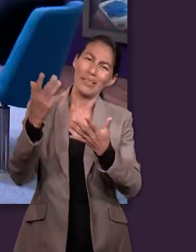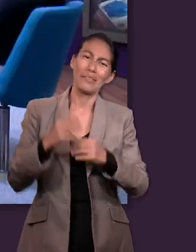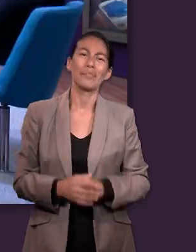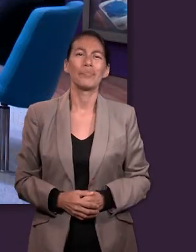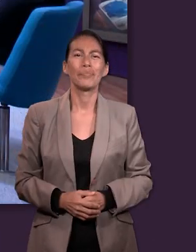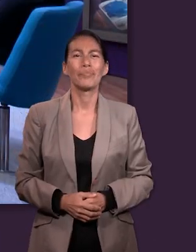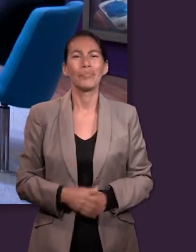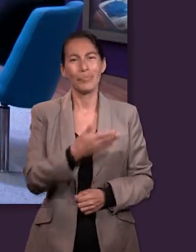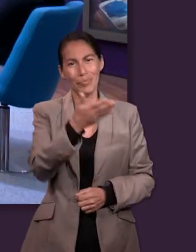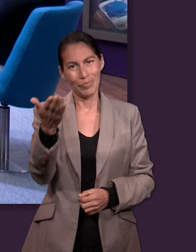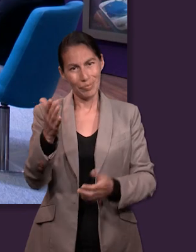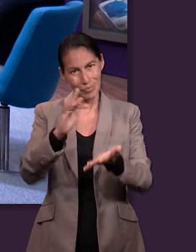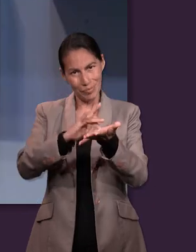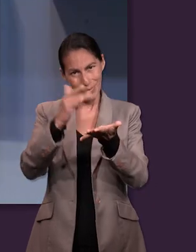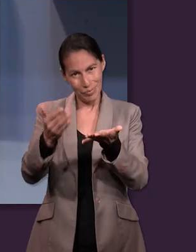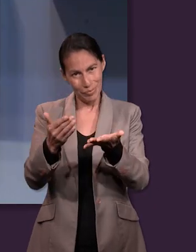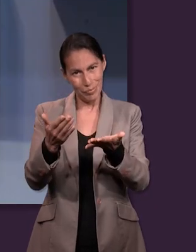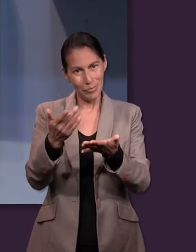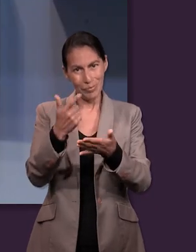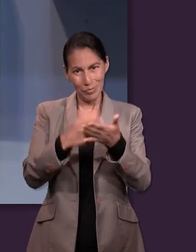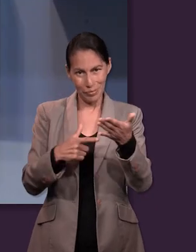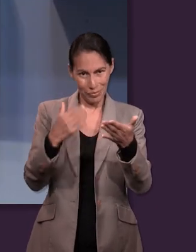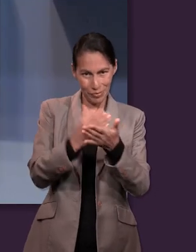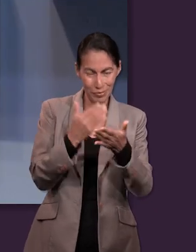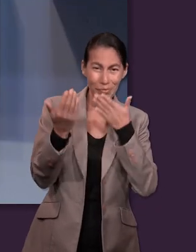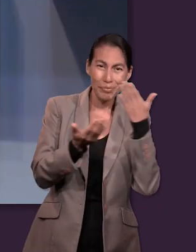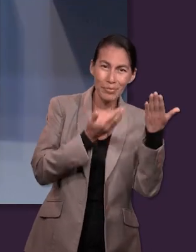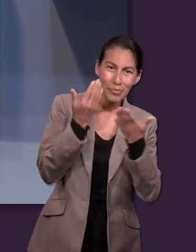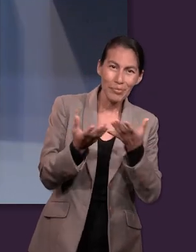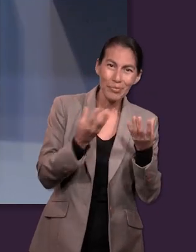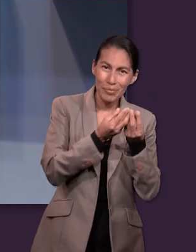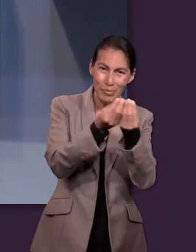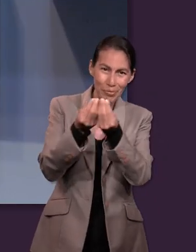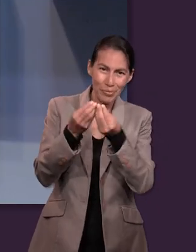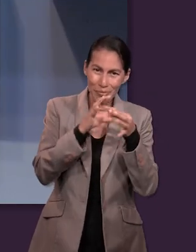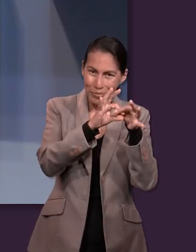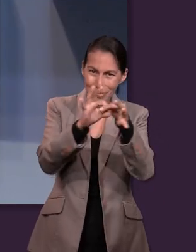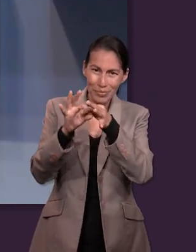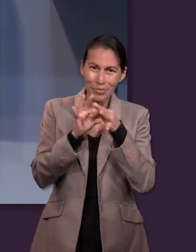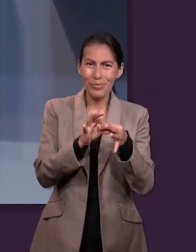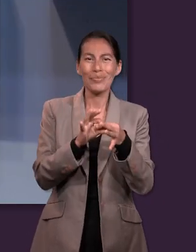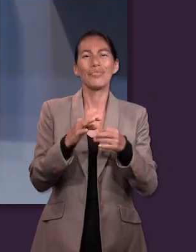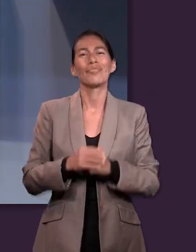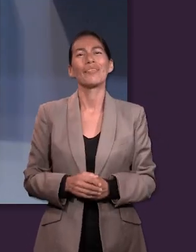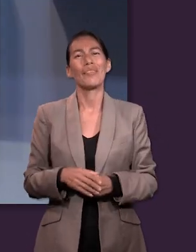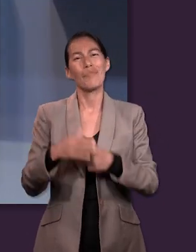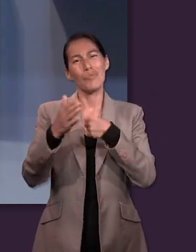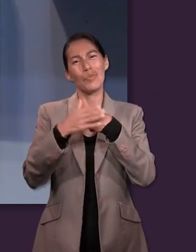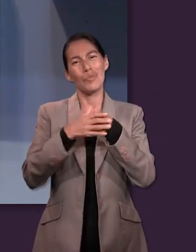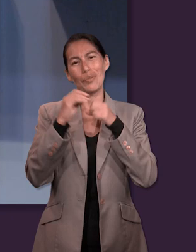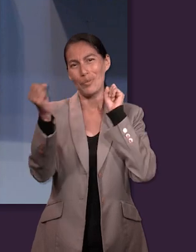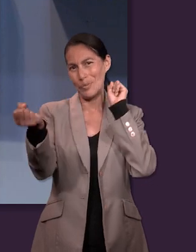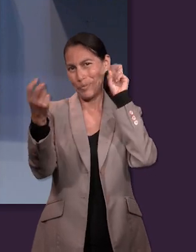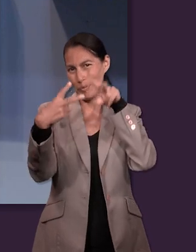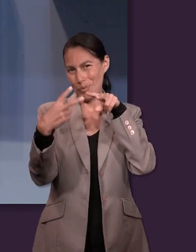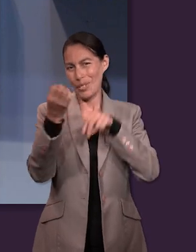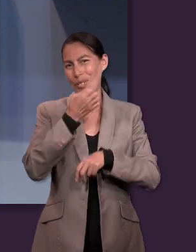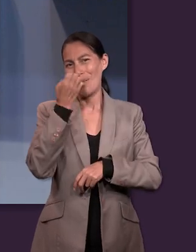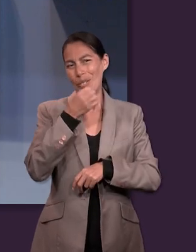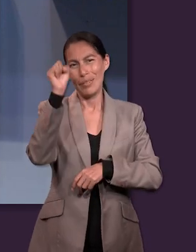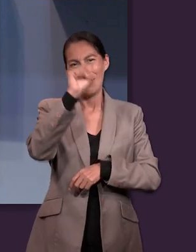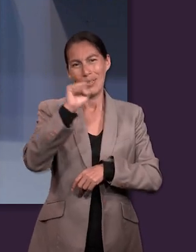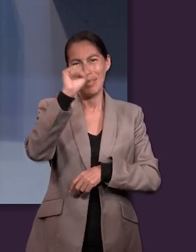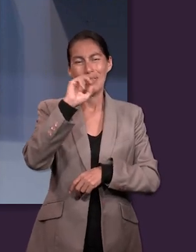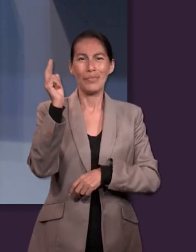echar mano de Él. Agradecemos a ustedes por quedarse con nosotros en este estudio de la lección. Nos vemos en una edición más